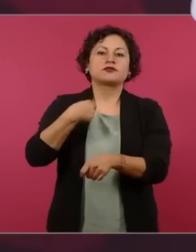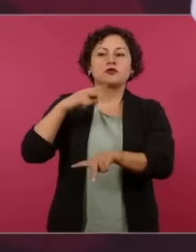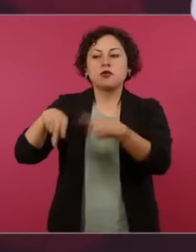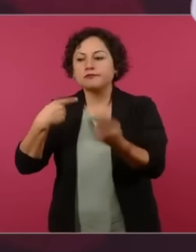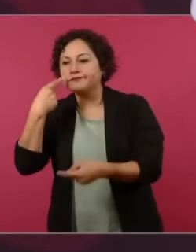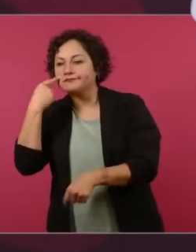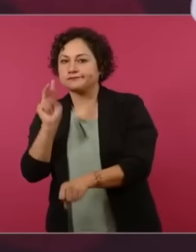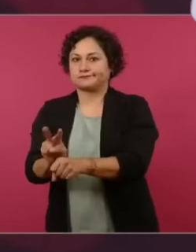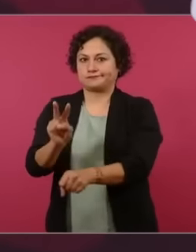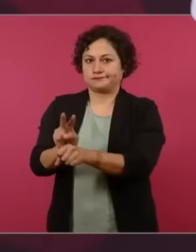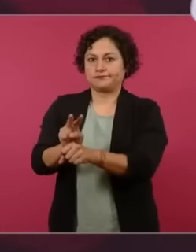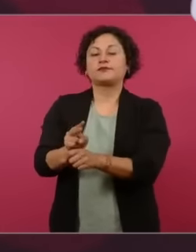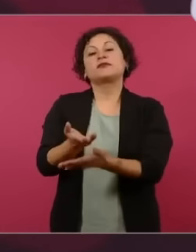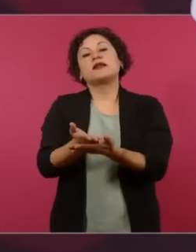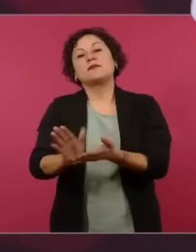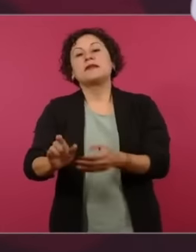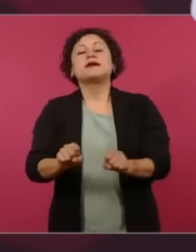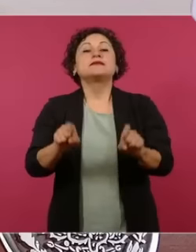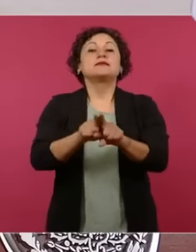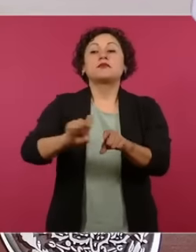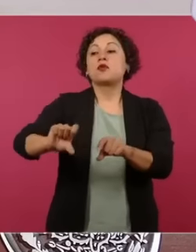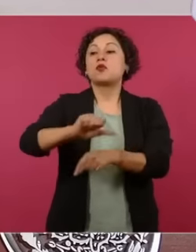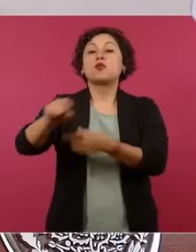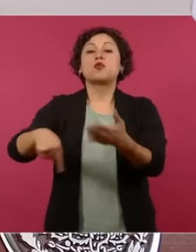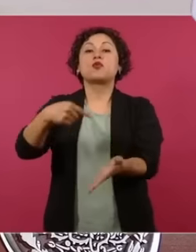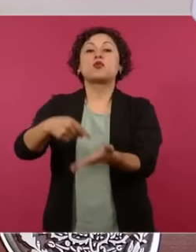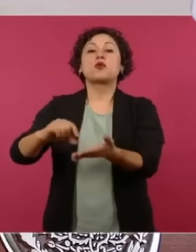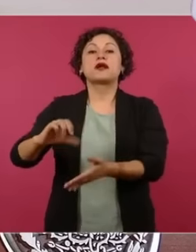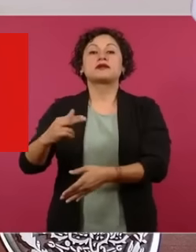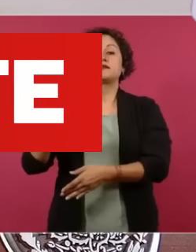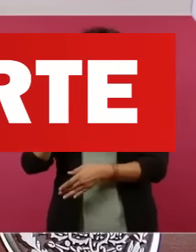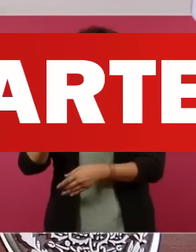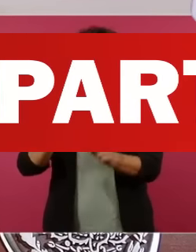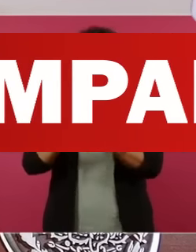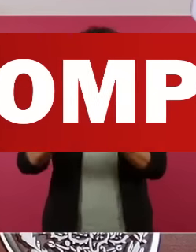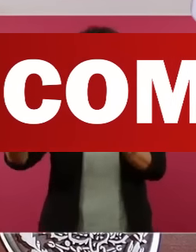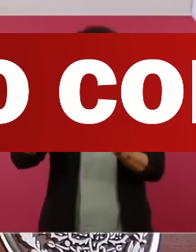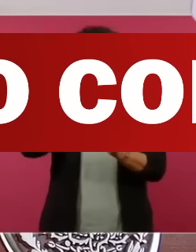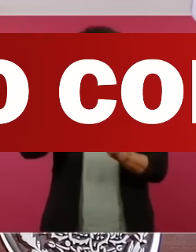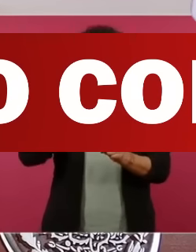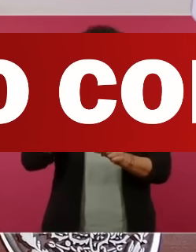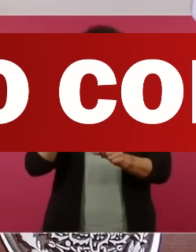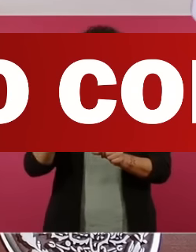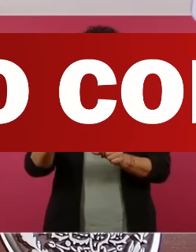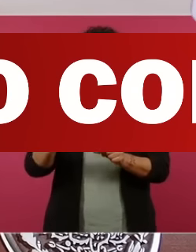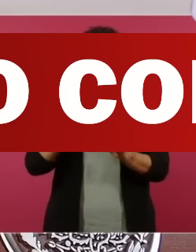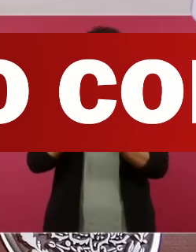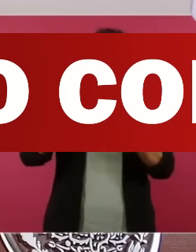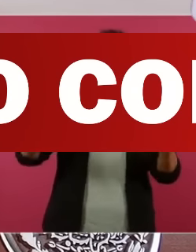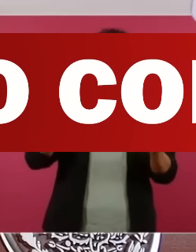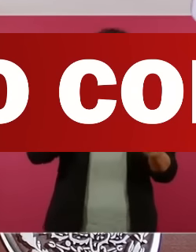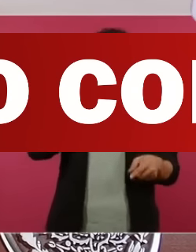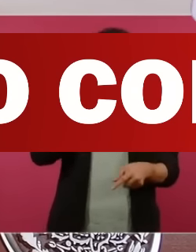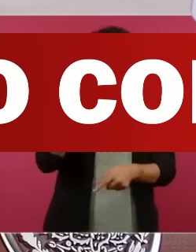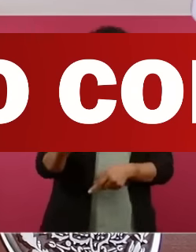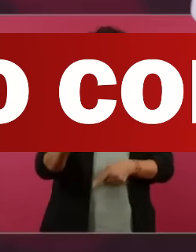momento ya quizás puedan realizar alguna compra en línea porque recuerden que la aplicación todavía no se actualiza